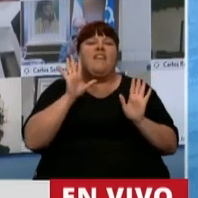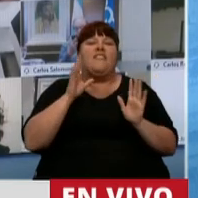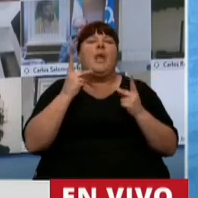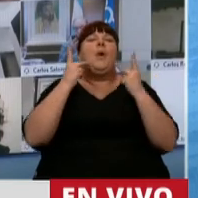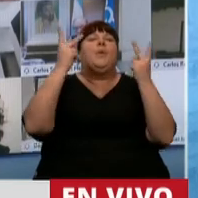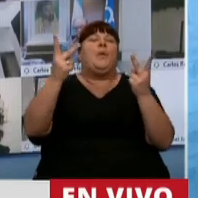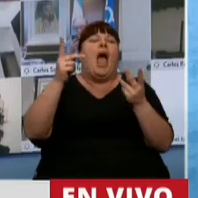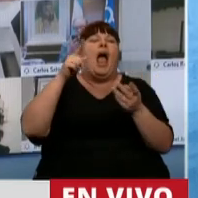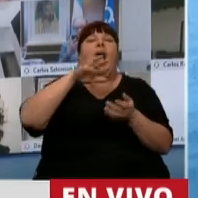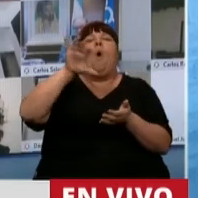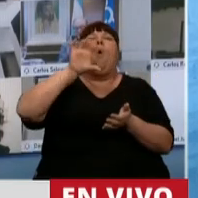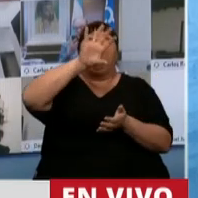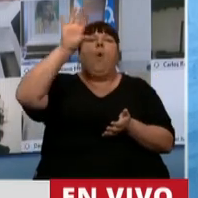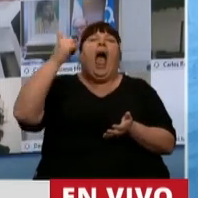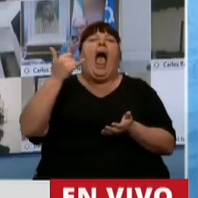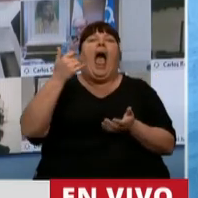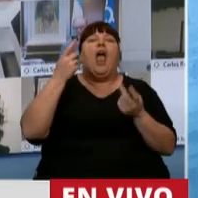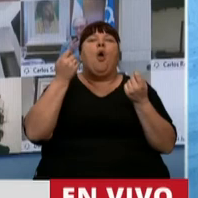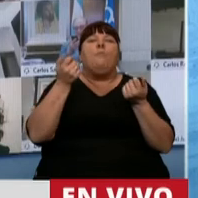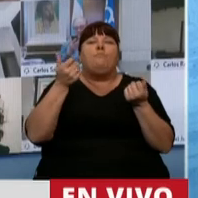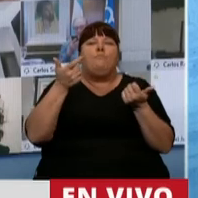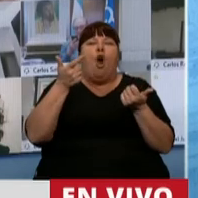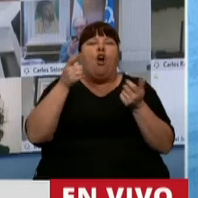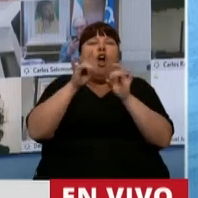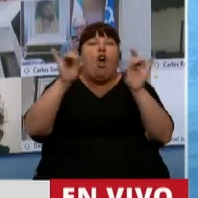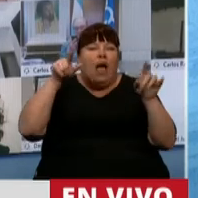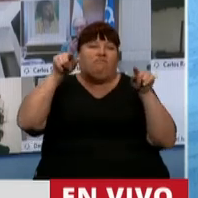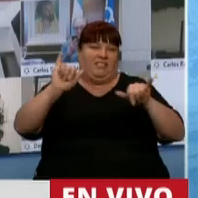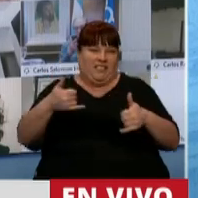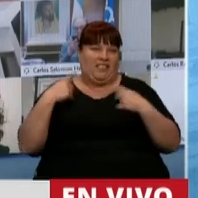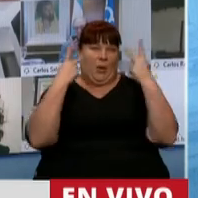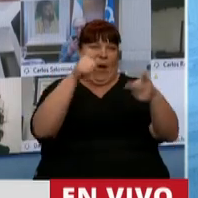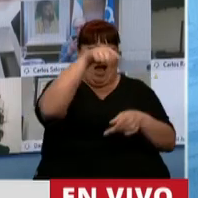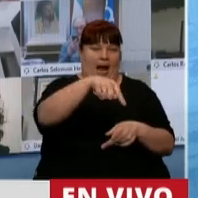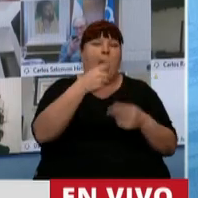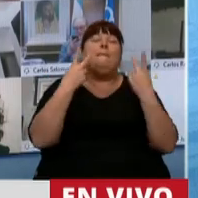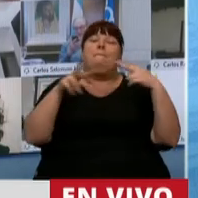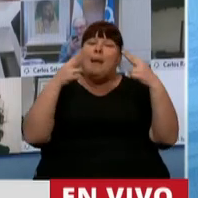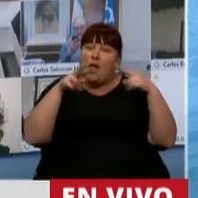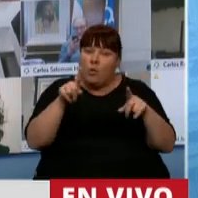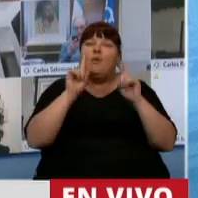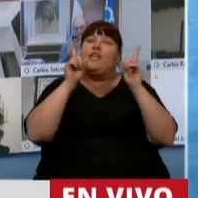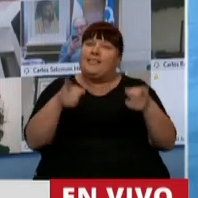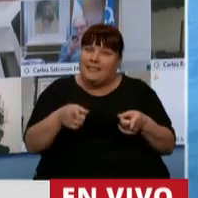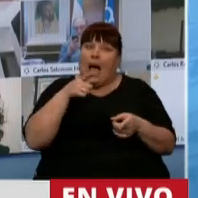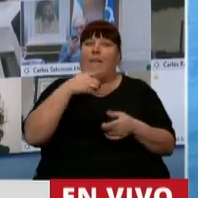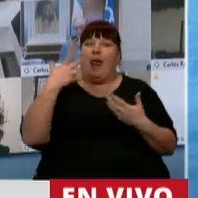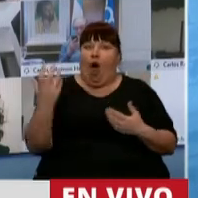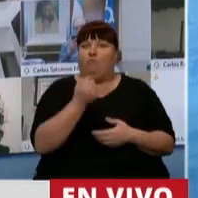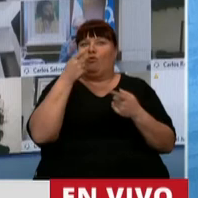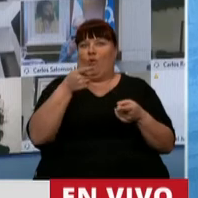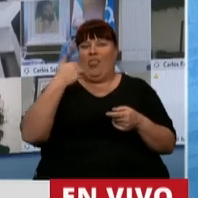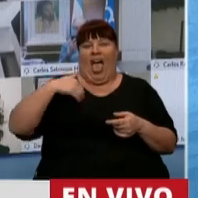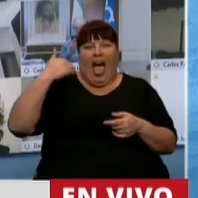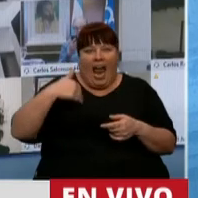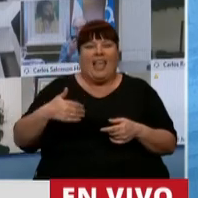viajar a un destino que haya tenido bajo nivel de contagios para el turismo también va a ser una oportunidad que